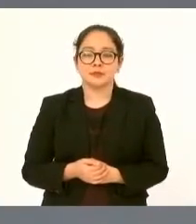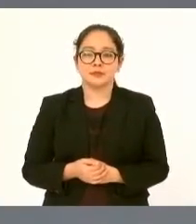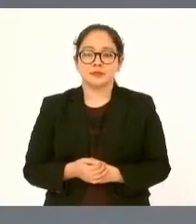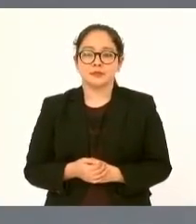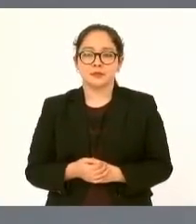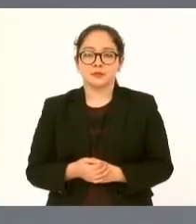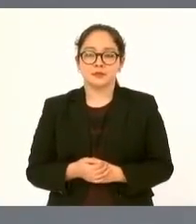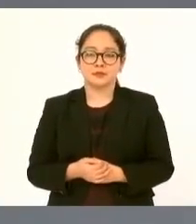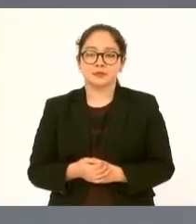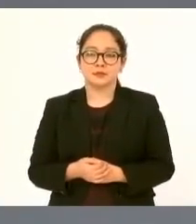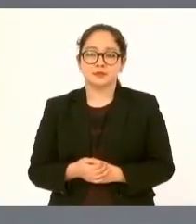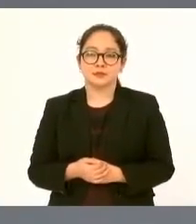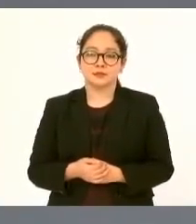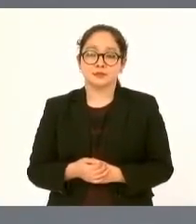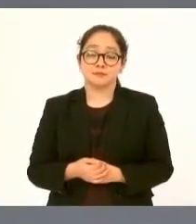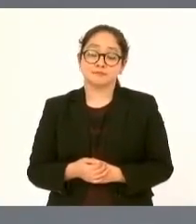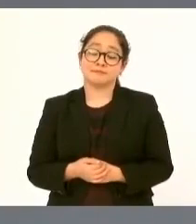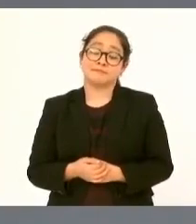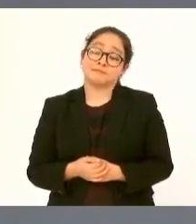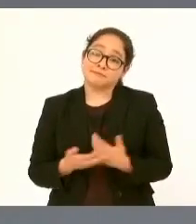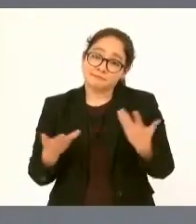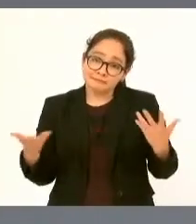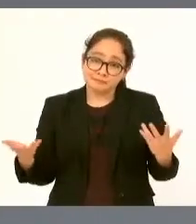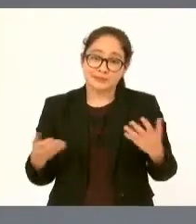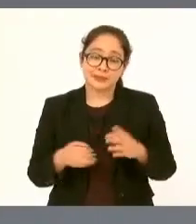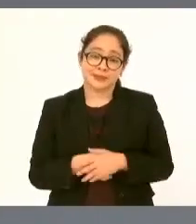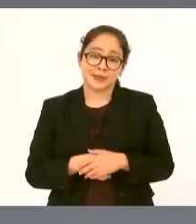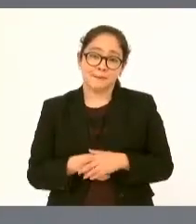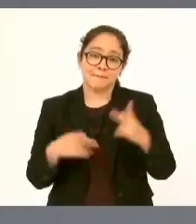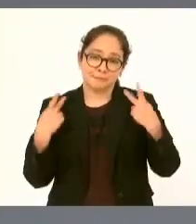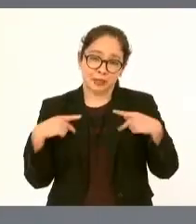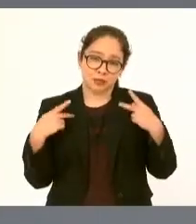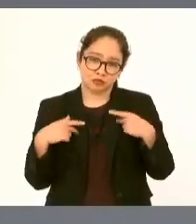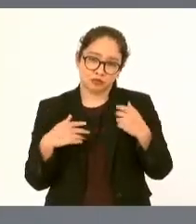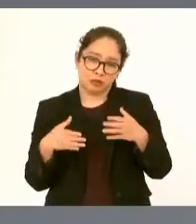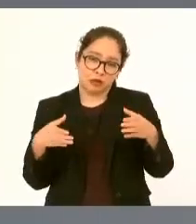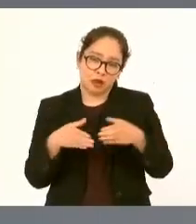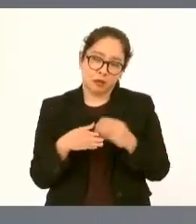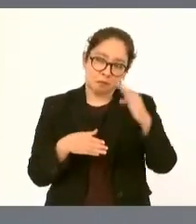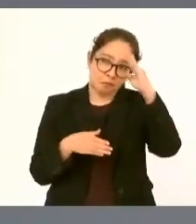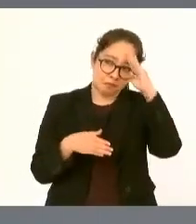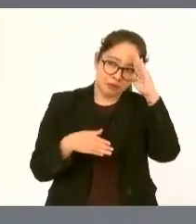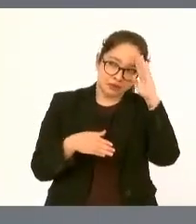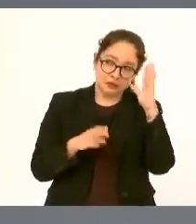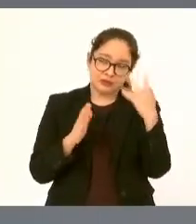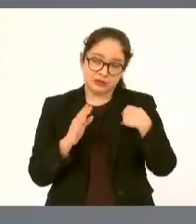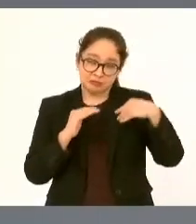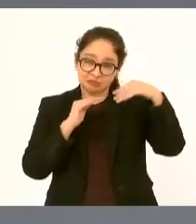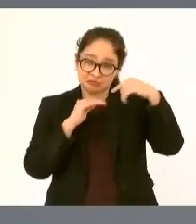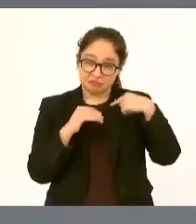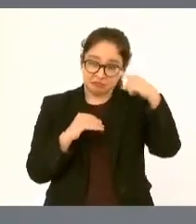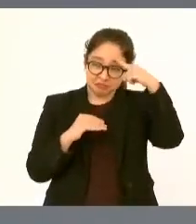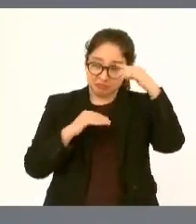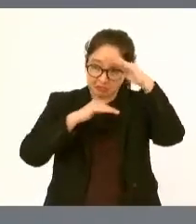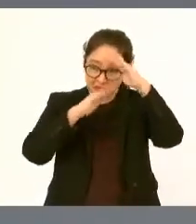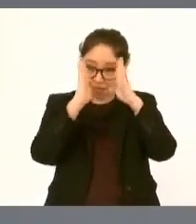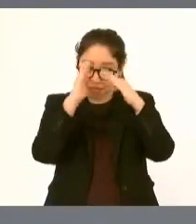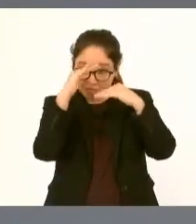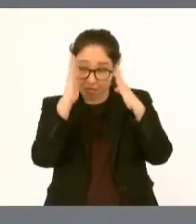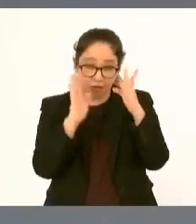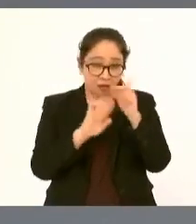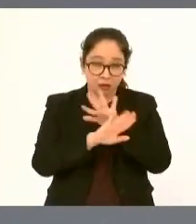este que se preparen los conservadores que se preparen nuestros opositores porque